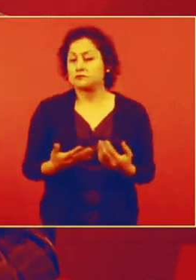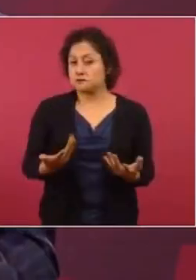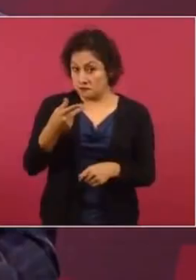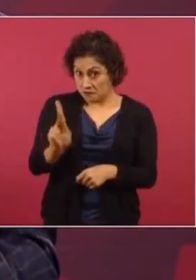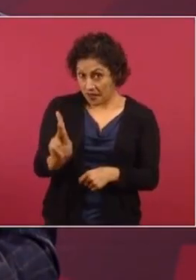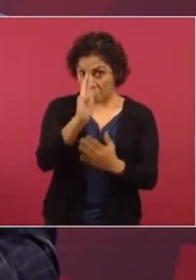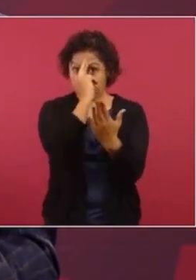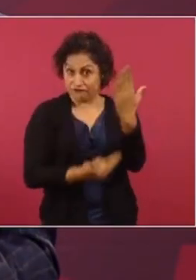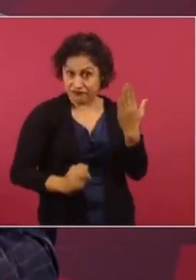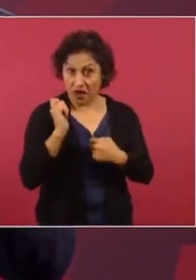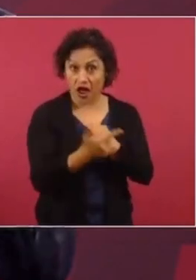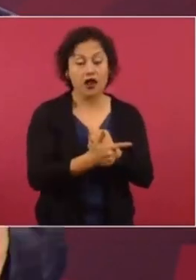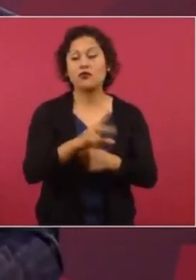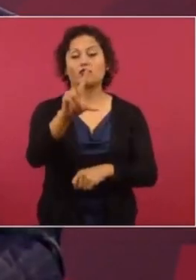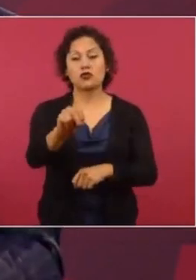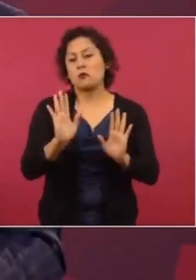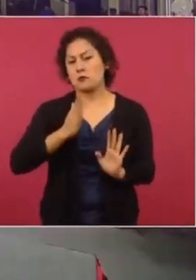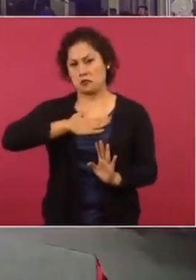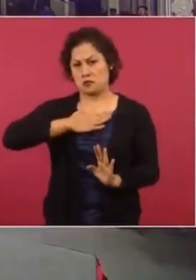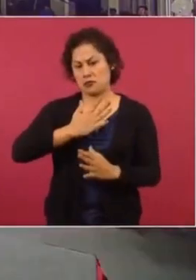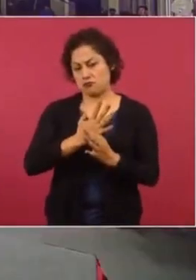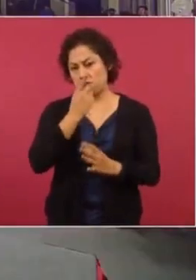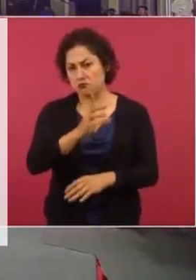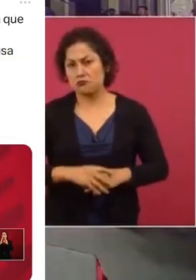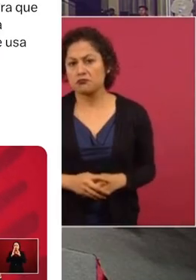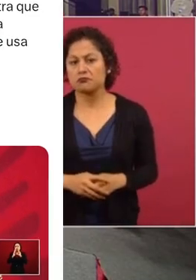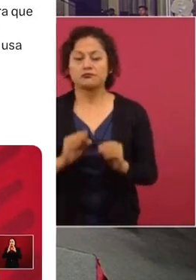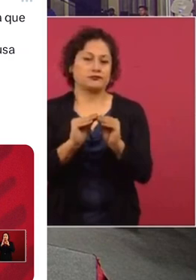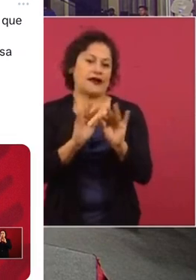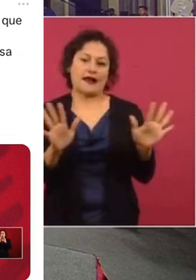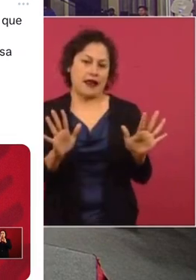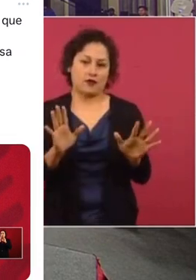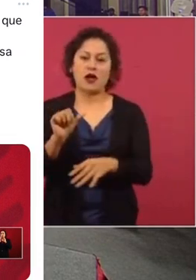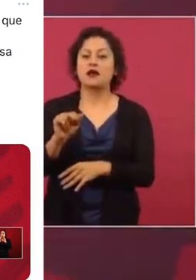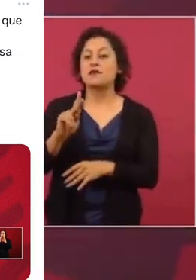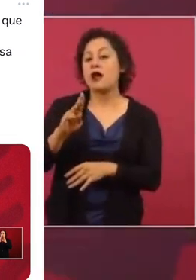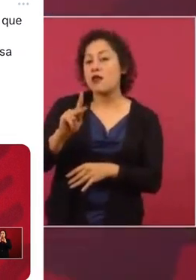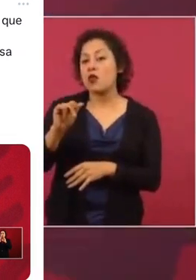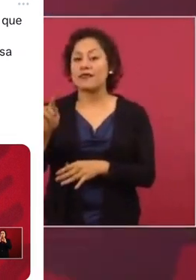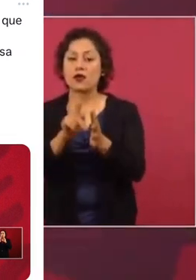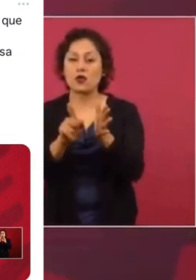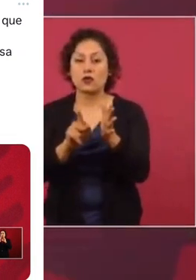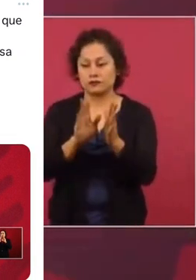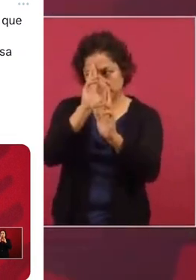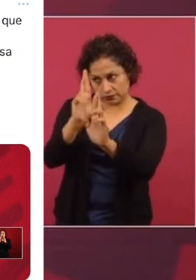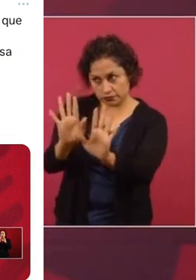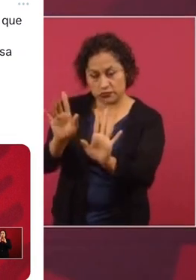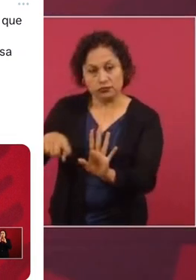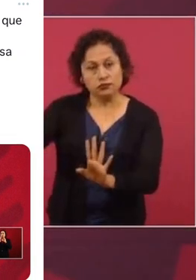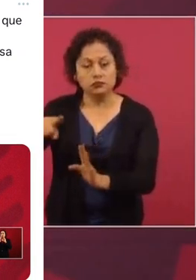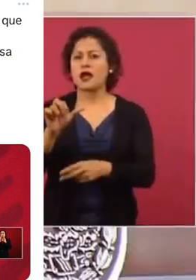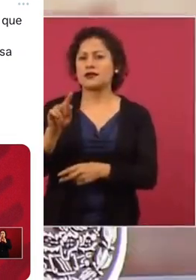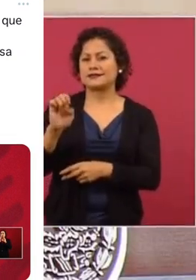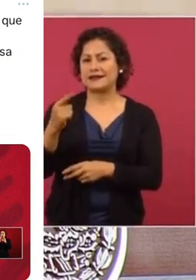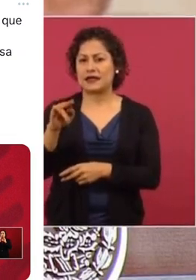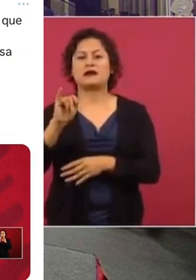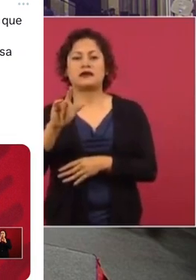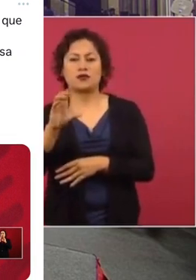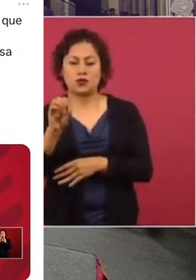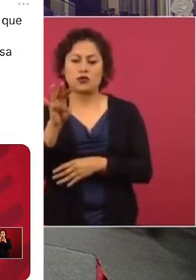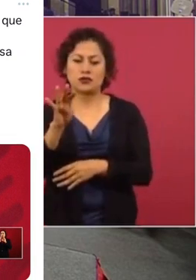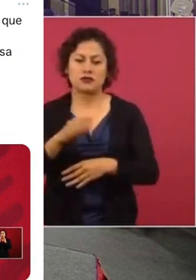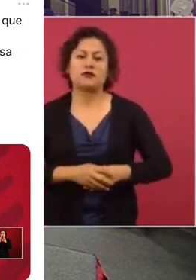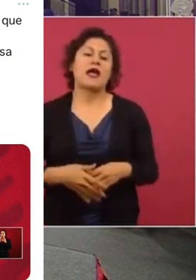ilegalidad. Eso es lo que puedo decir. Desde luego, animal político, con todo respeto, pues siempre ha estado contra nosotros. Aristegui, lo mismo, proceso.